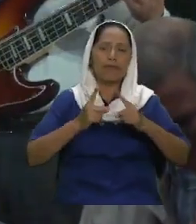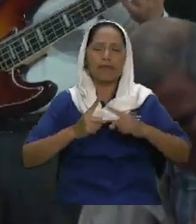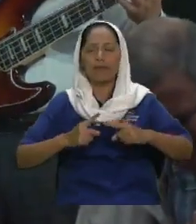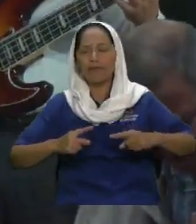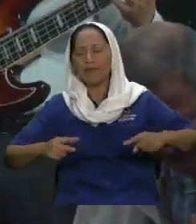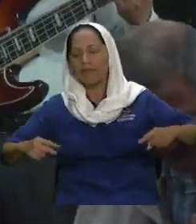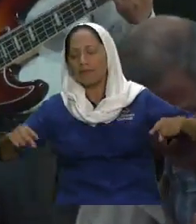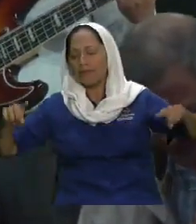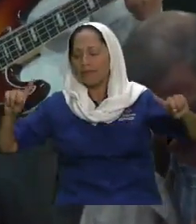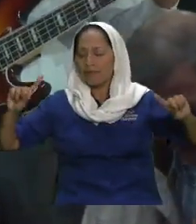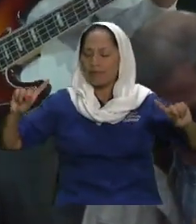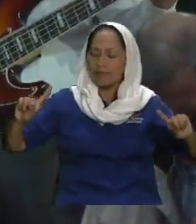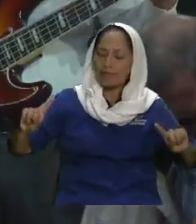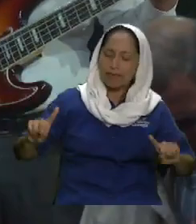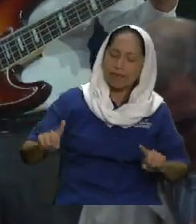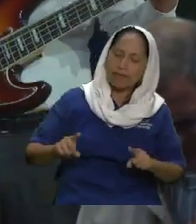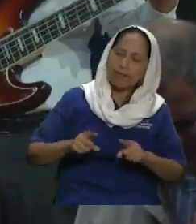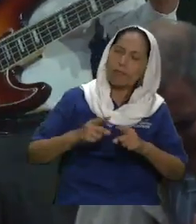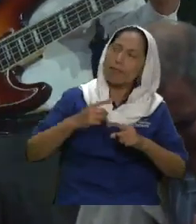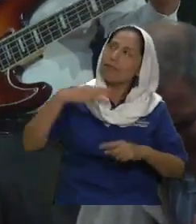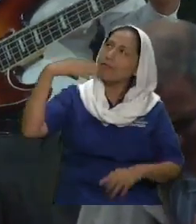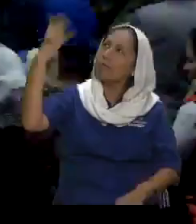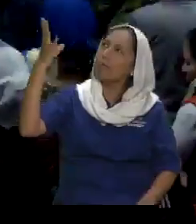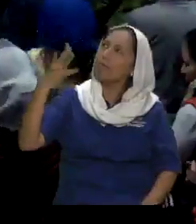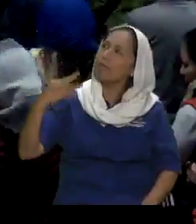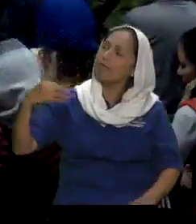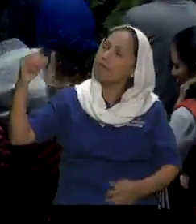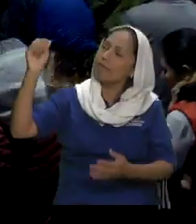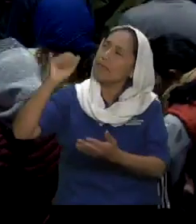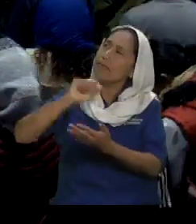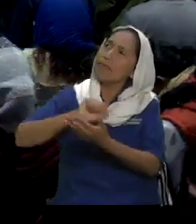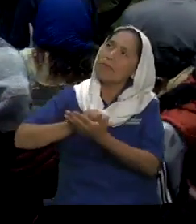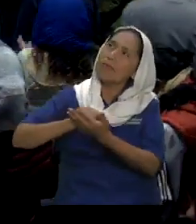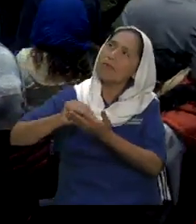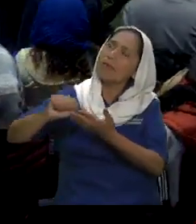eres agua viva